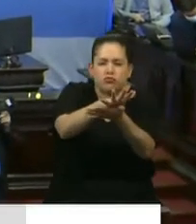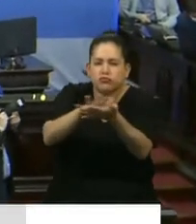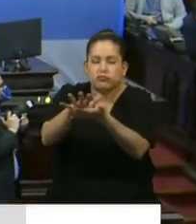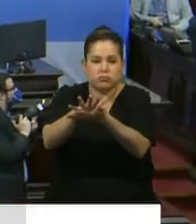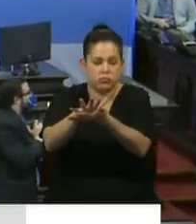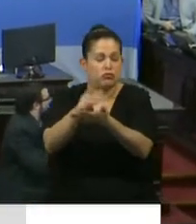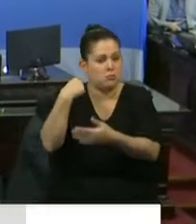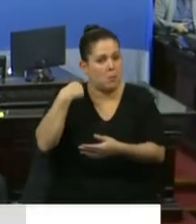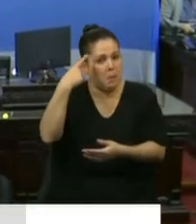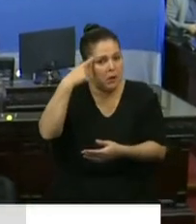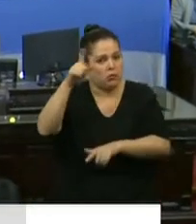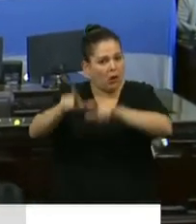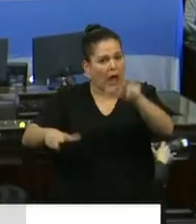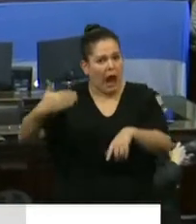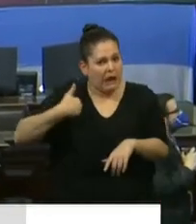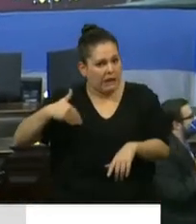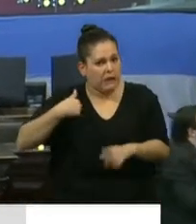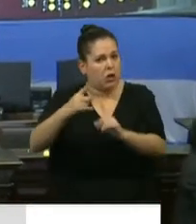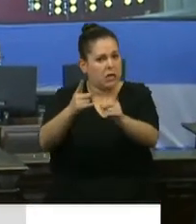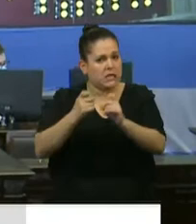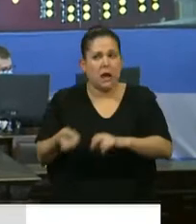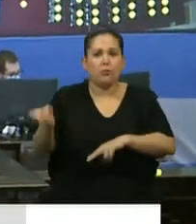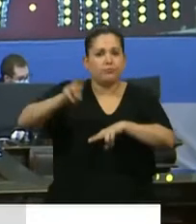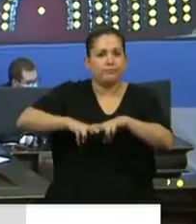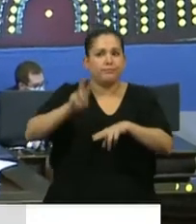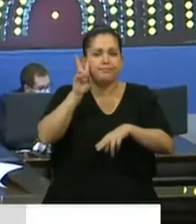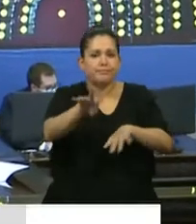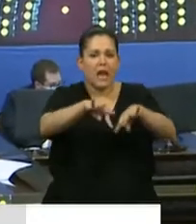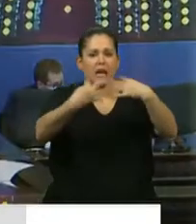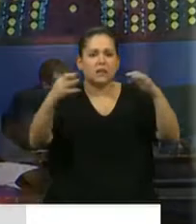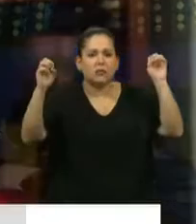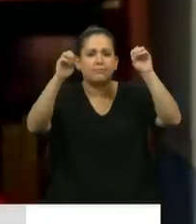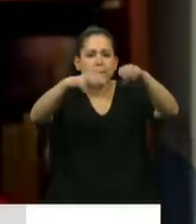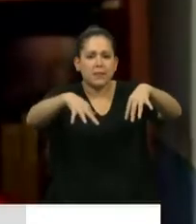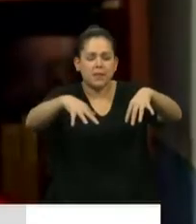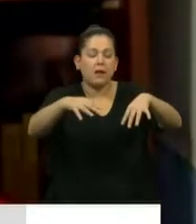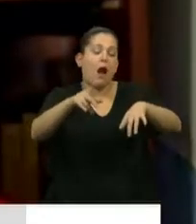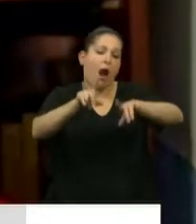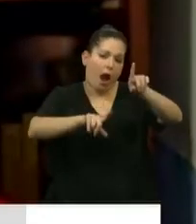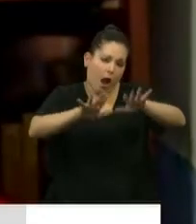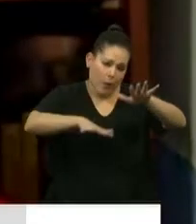aun cuando a veces hablamos pavadas. Mire, presidente,